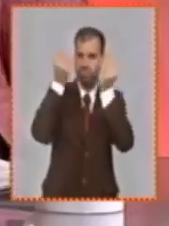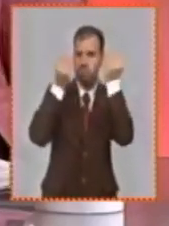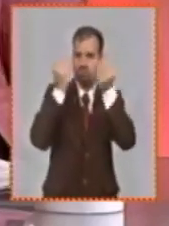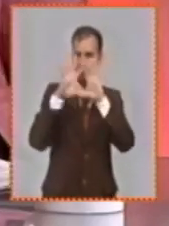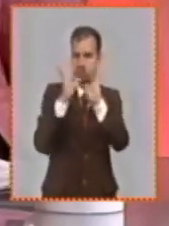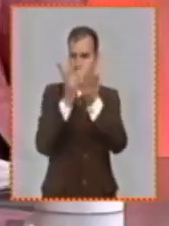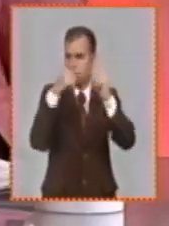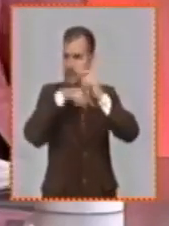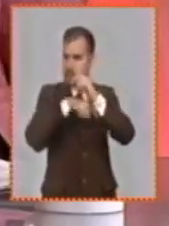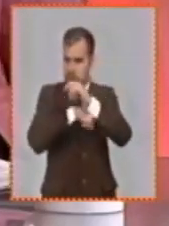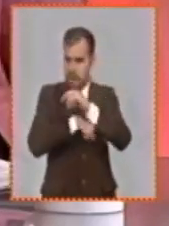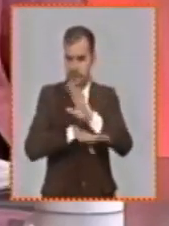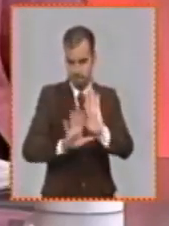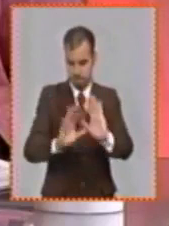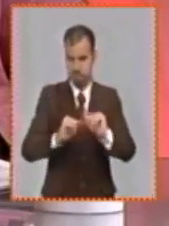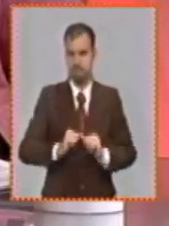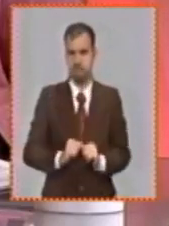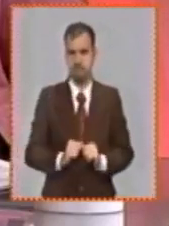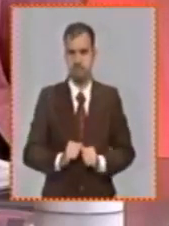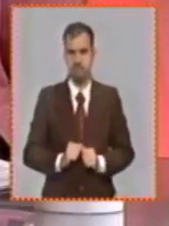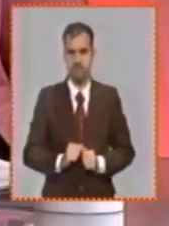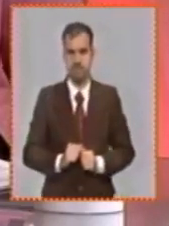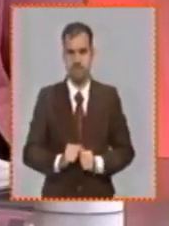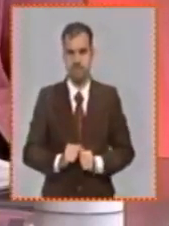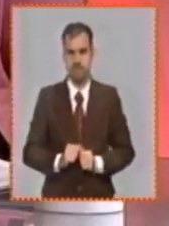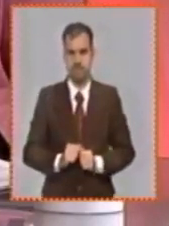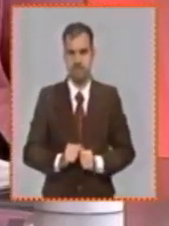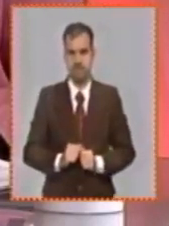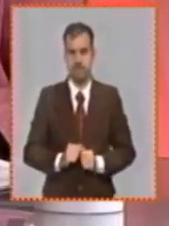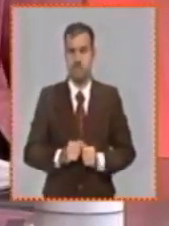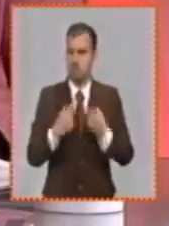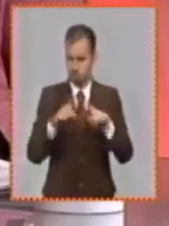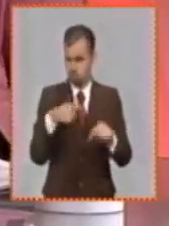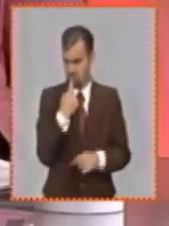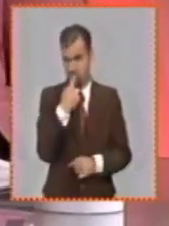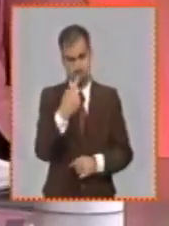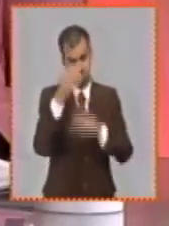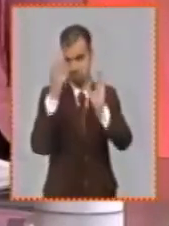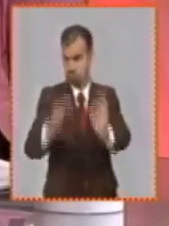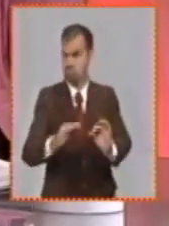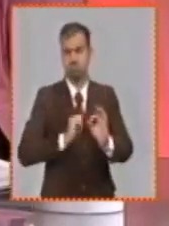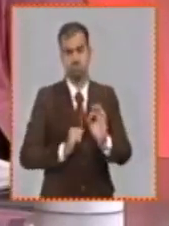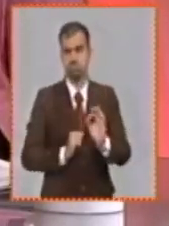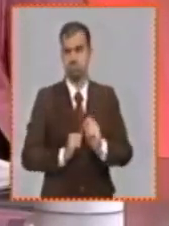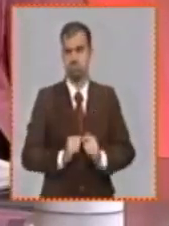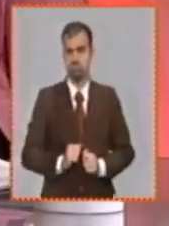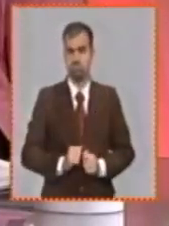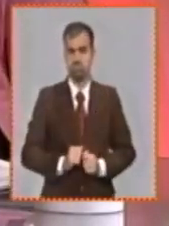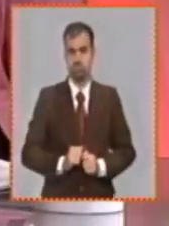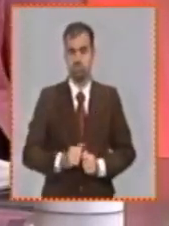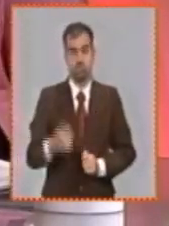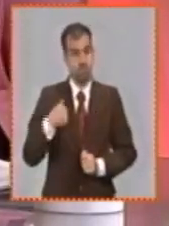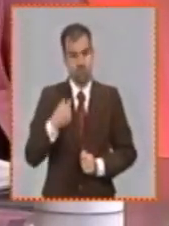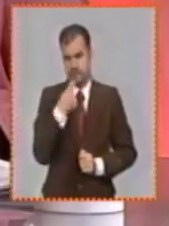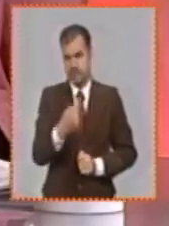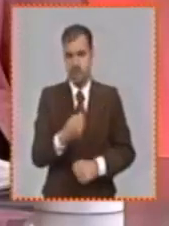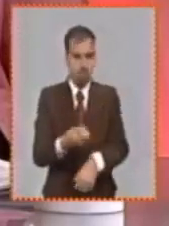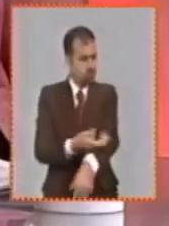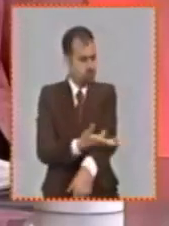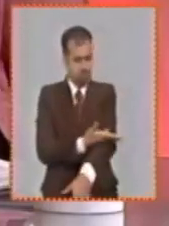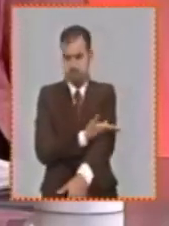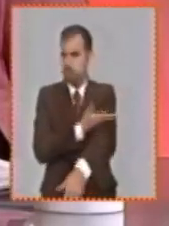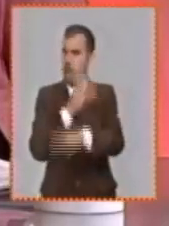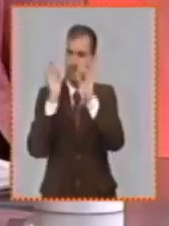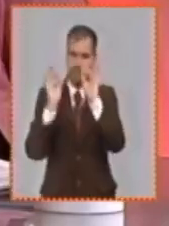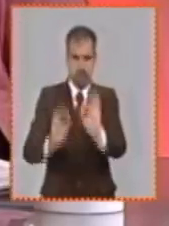en fase pero con esa sensibilidad yo lo tengo que decir así y además lo dio con toda la emoción y la